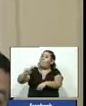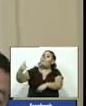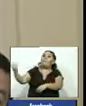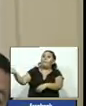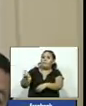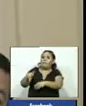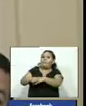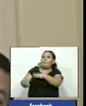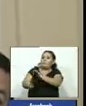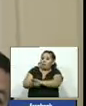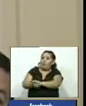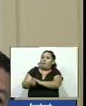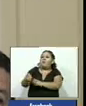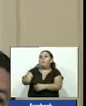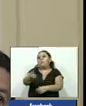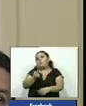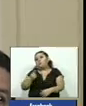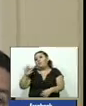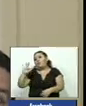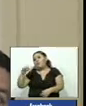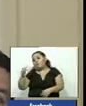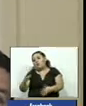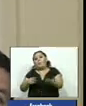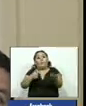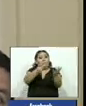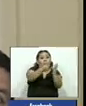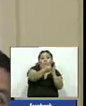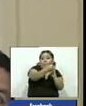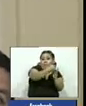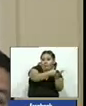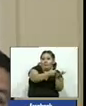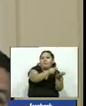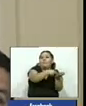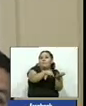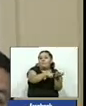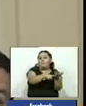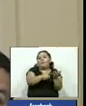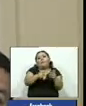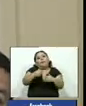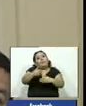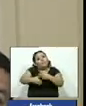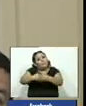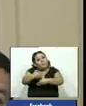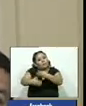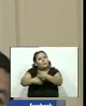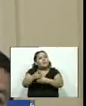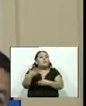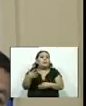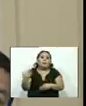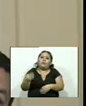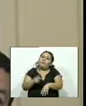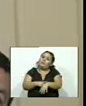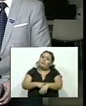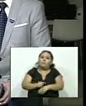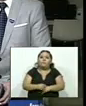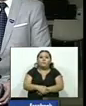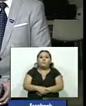legislativa después es el tiempo del fiscal y después es el tiempo de cada uno de los involucrados entonces los procedimientos llevan tiempo